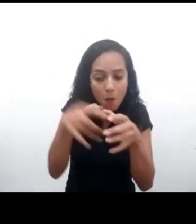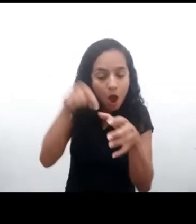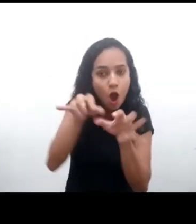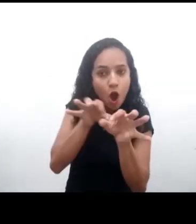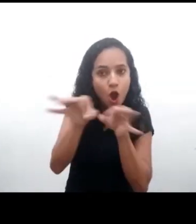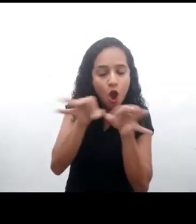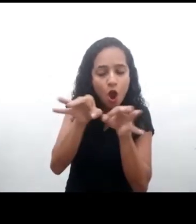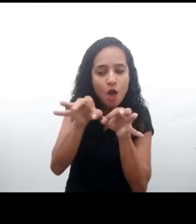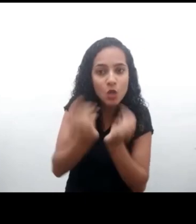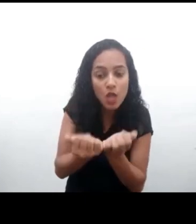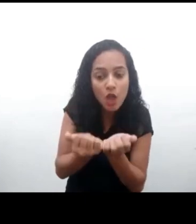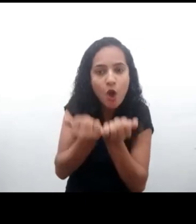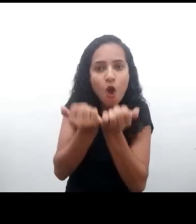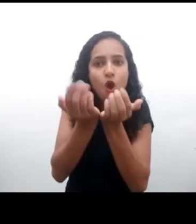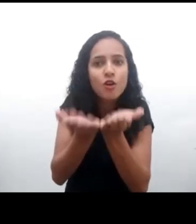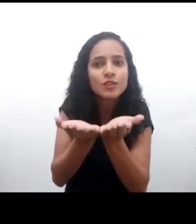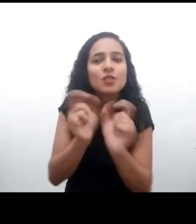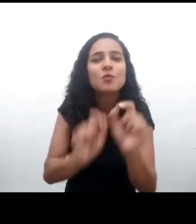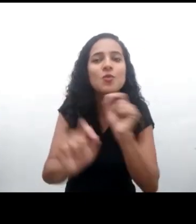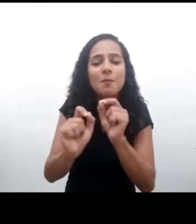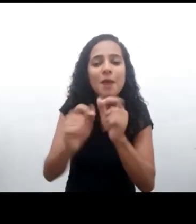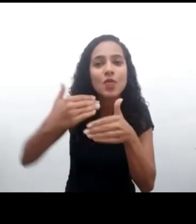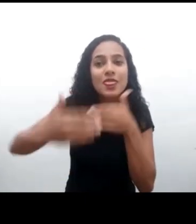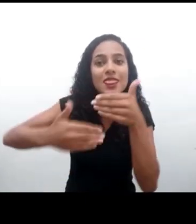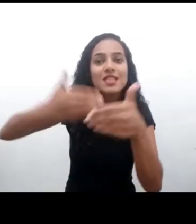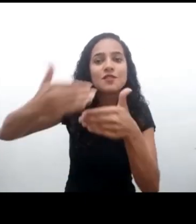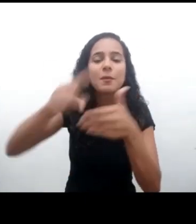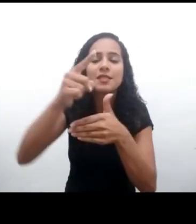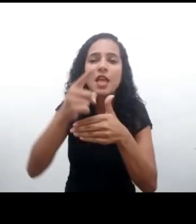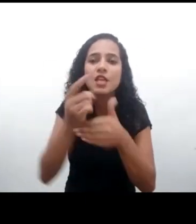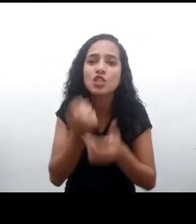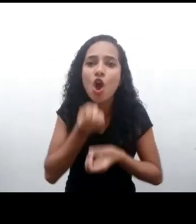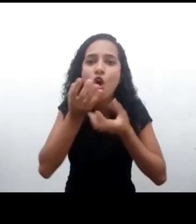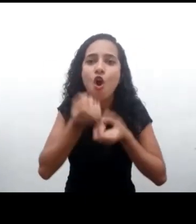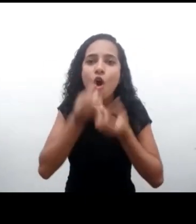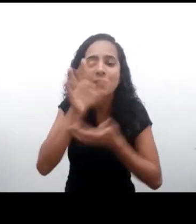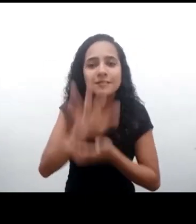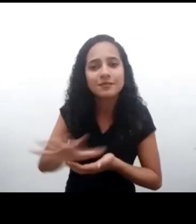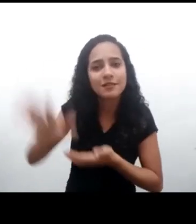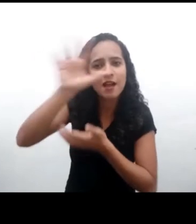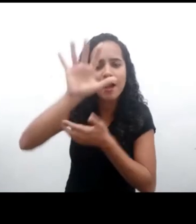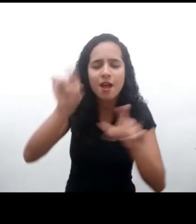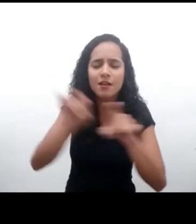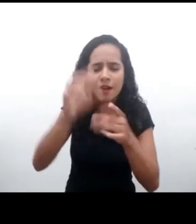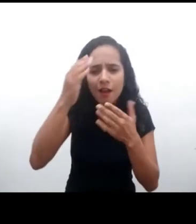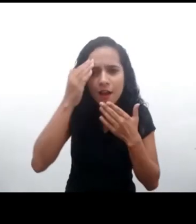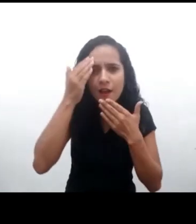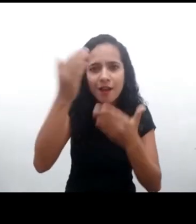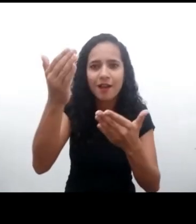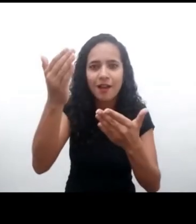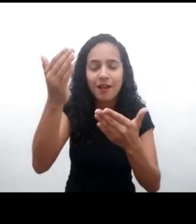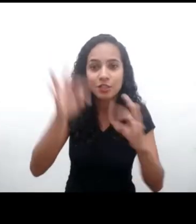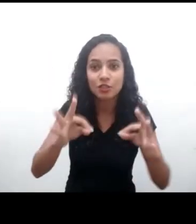esta observación general. Asimismo, quiero agradecer a quienes están siguiendo el evento, pero también a quienes están participando,